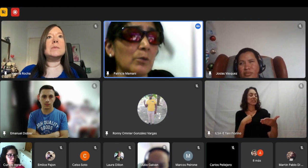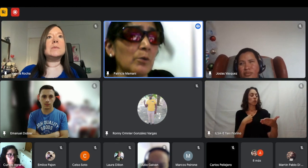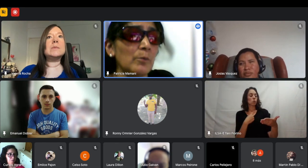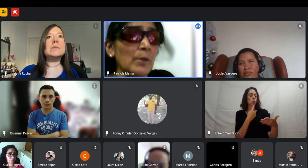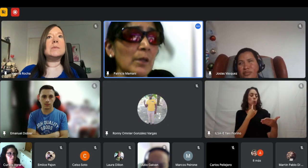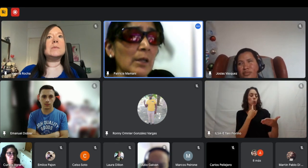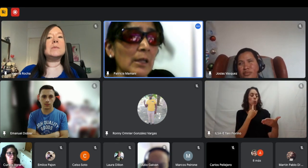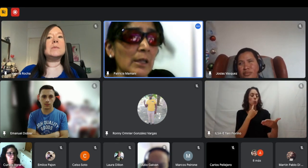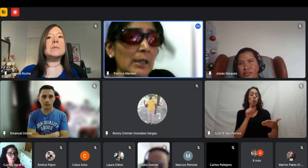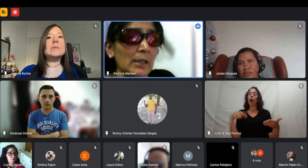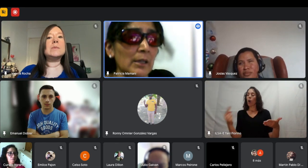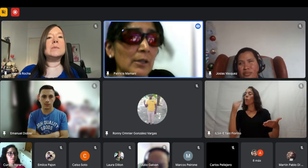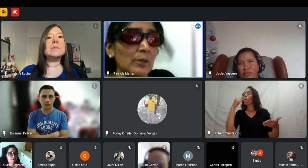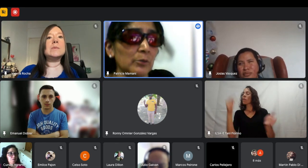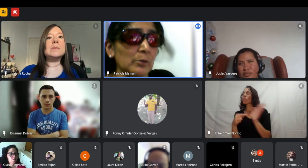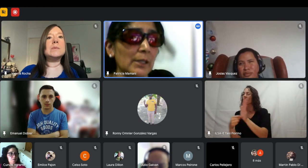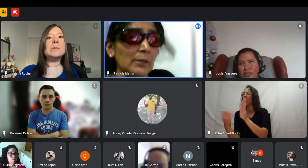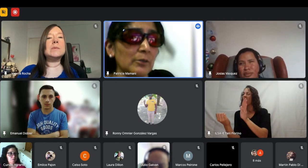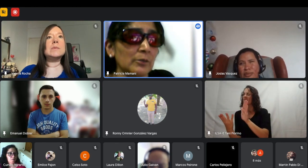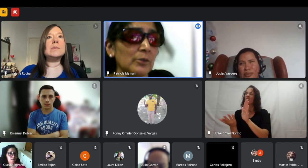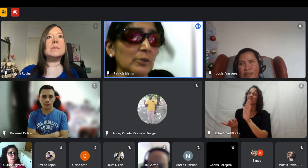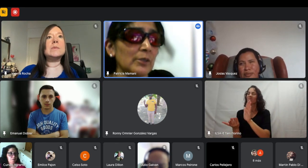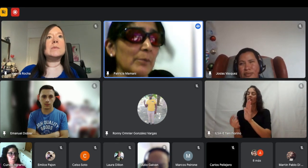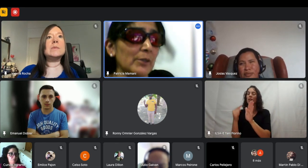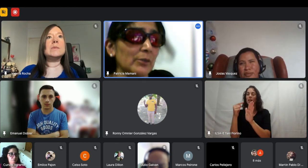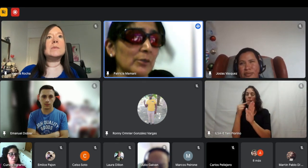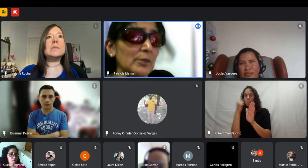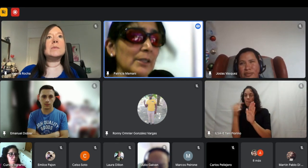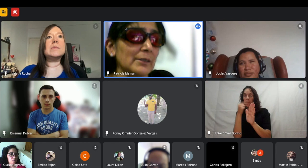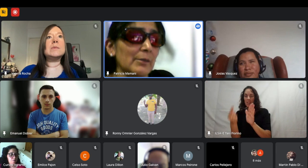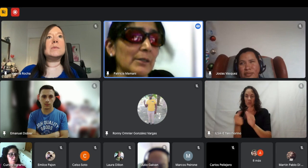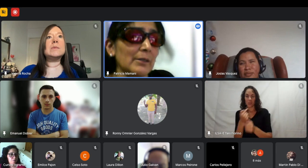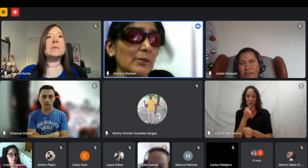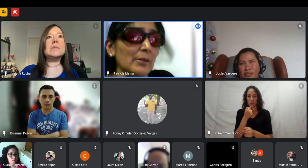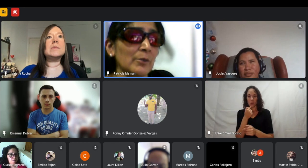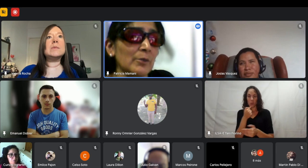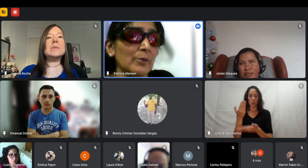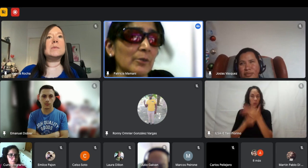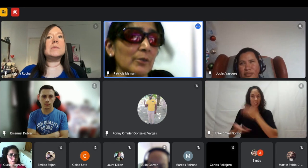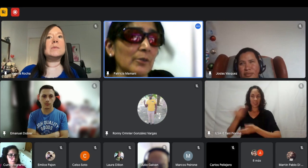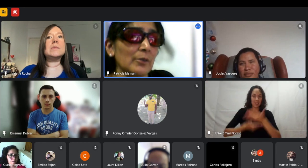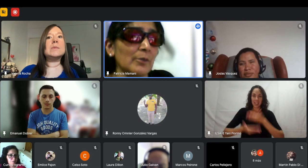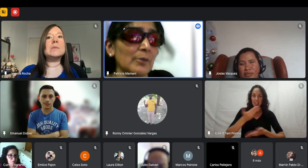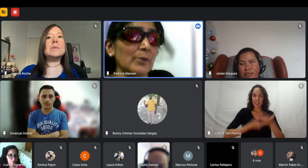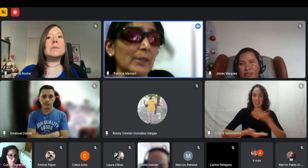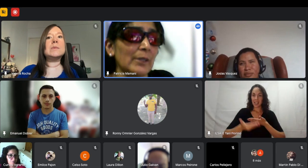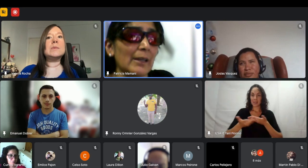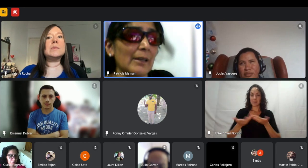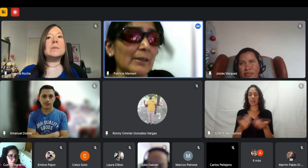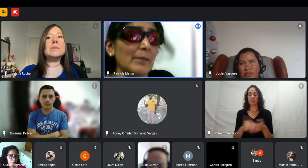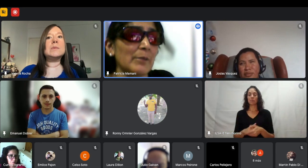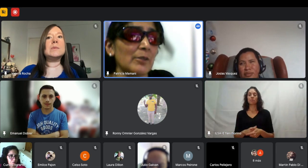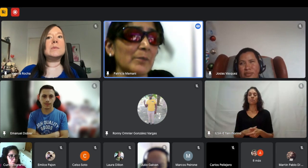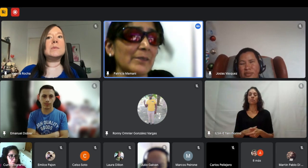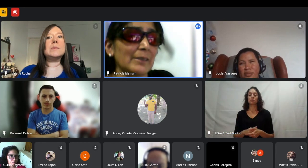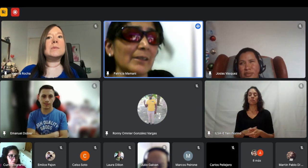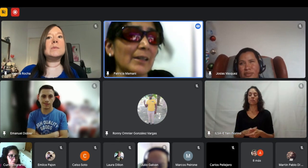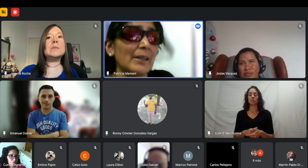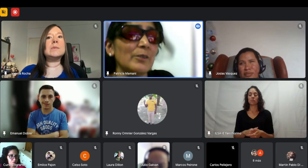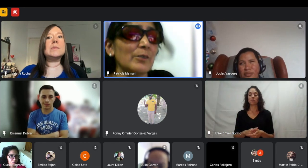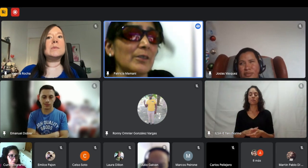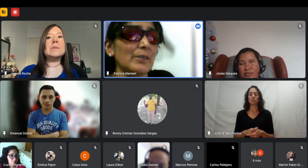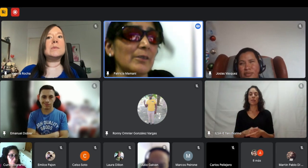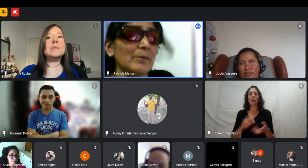currículum consultar con otras personas saber cómo queda mejor